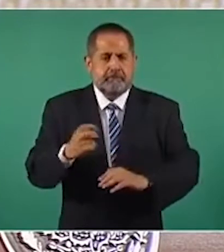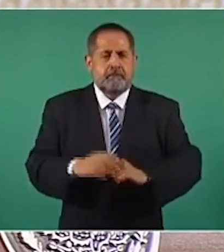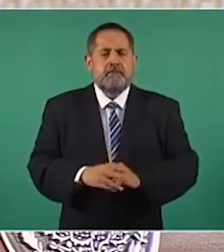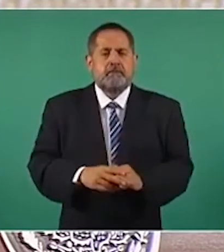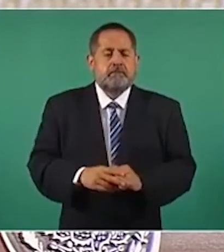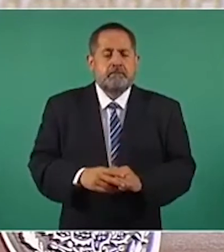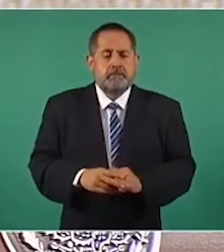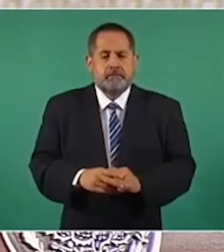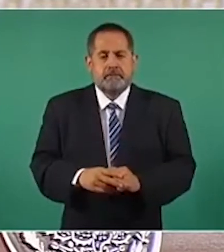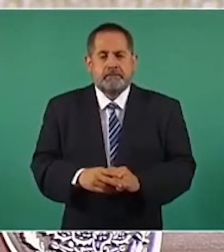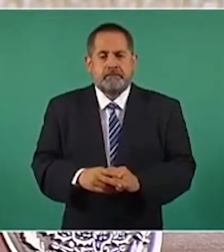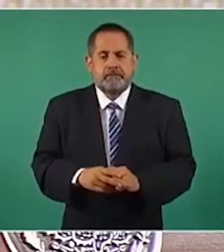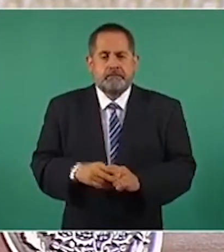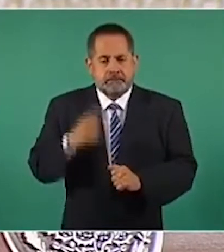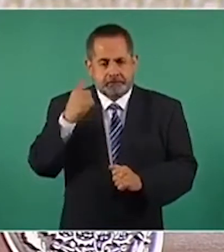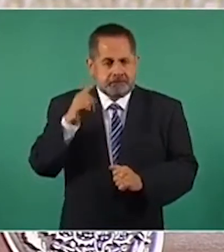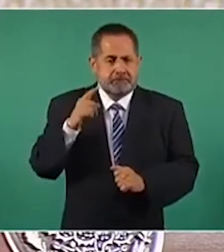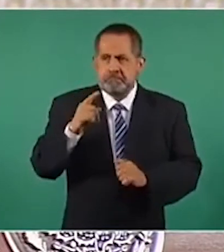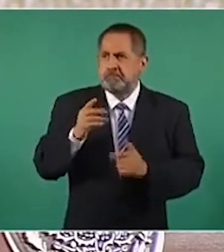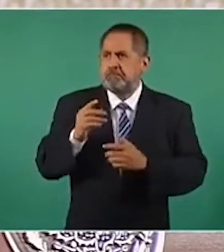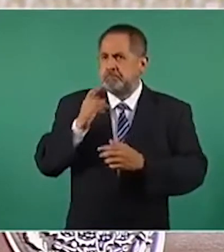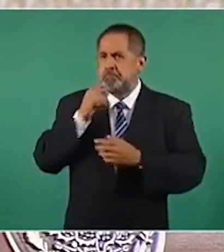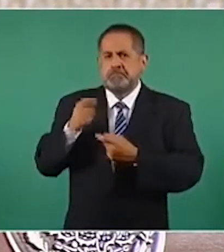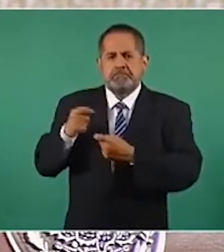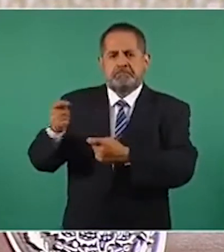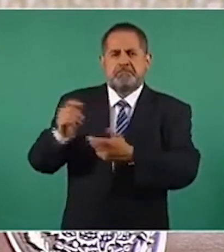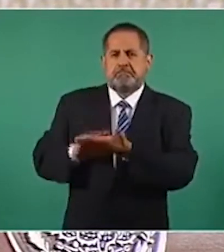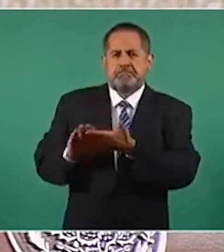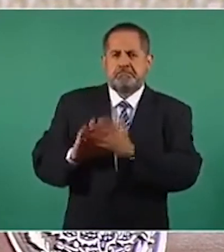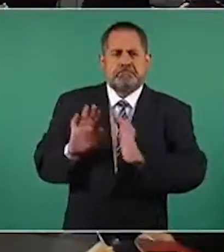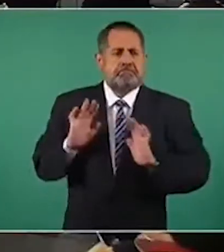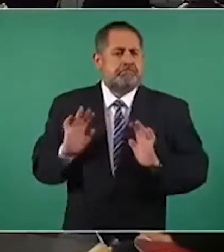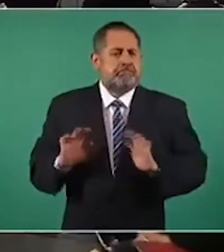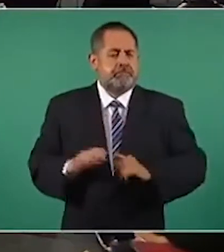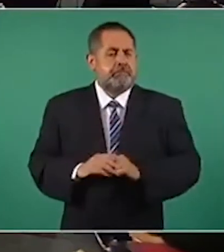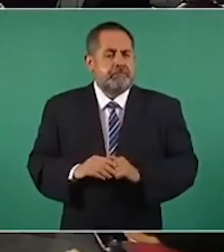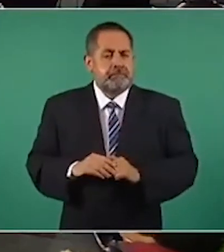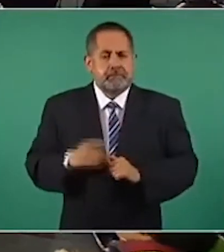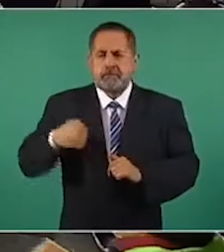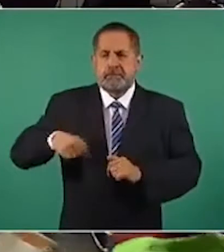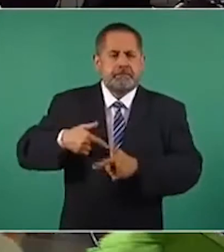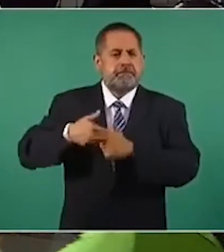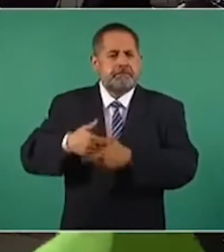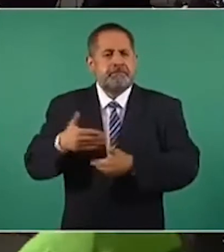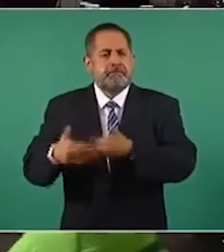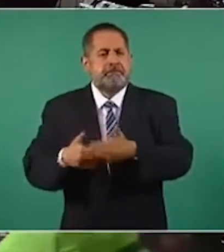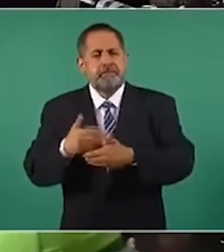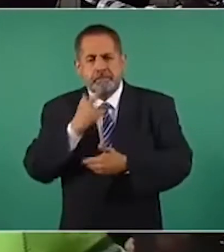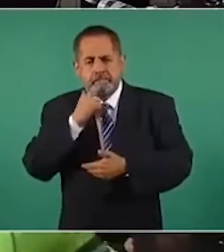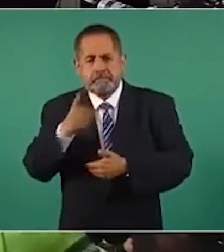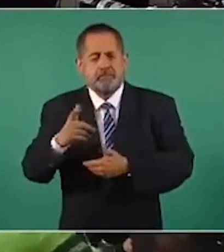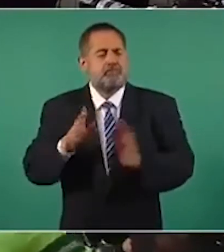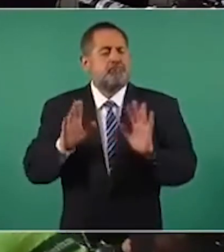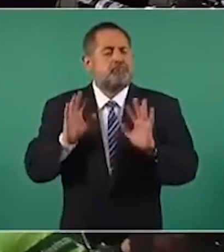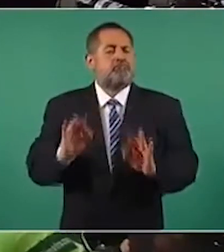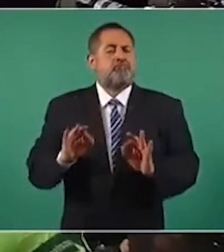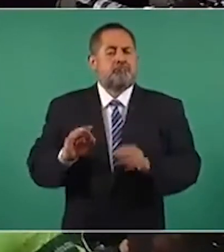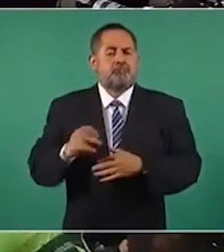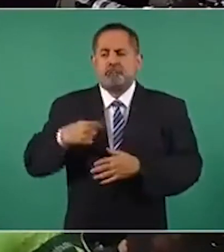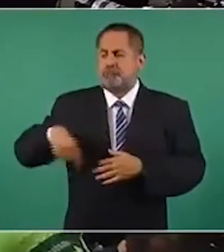para seguir manteniendo una política